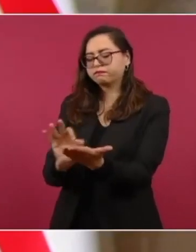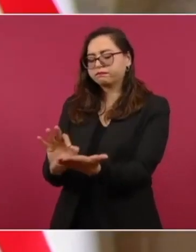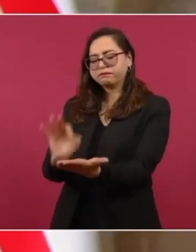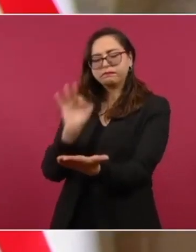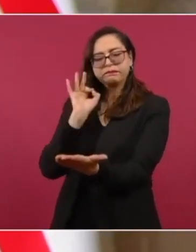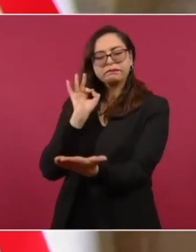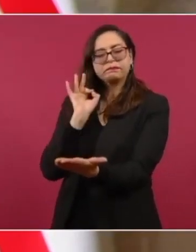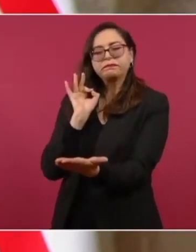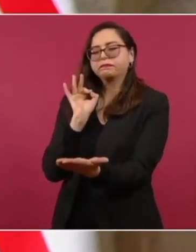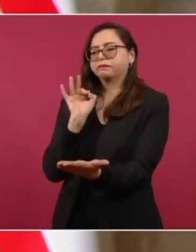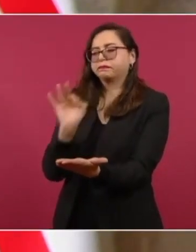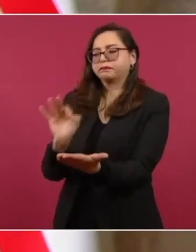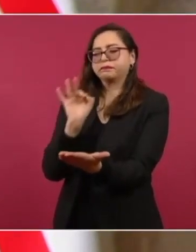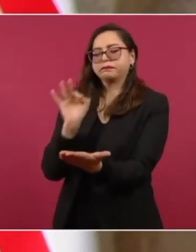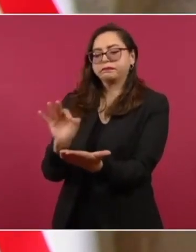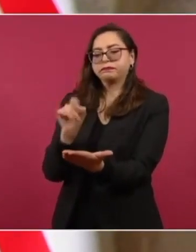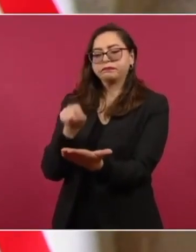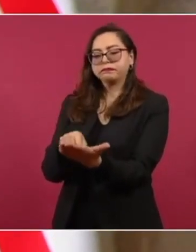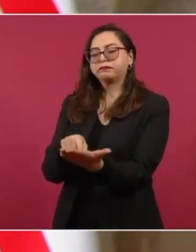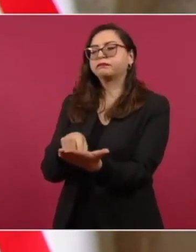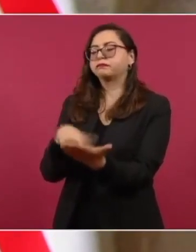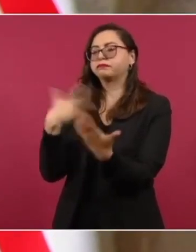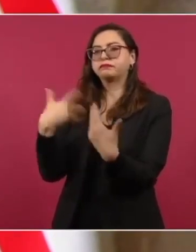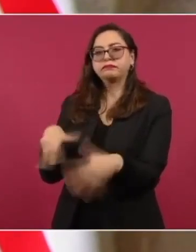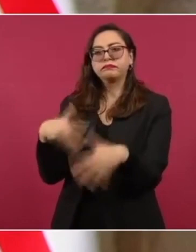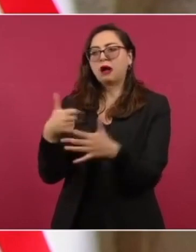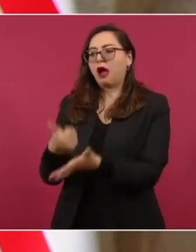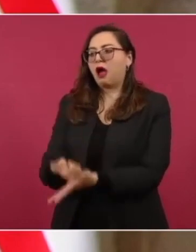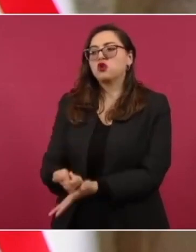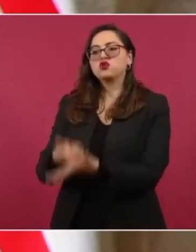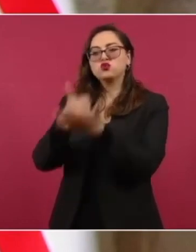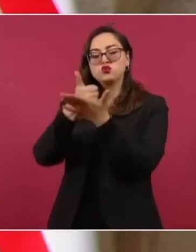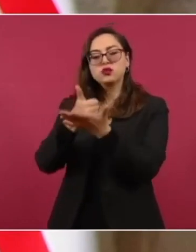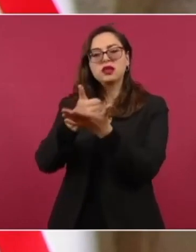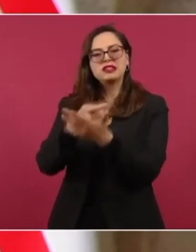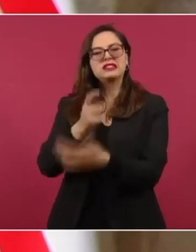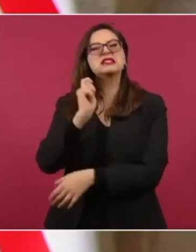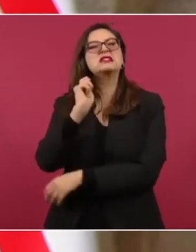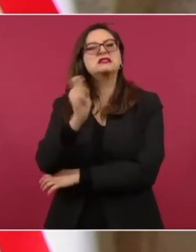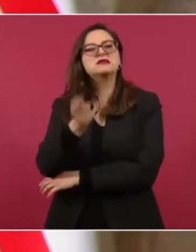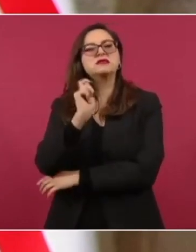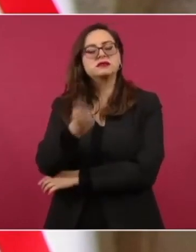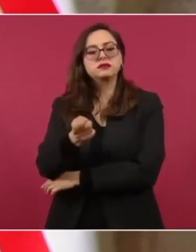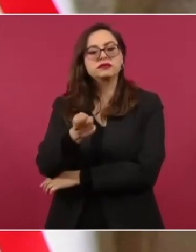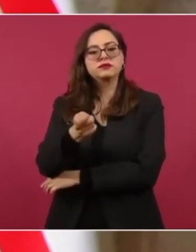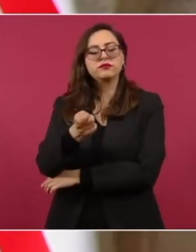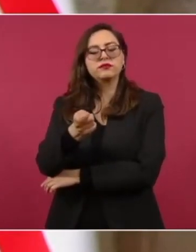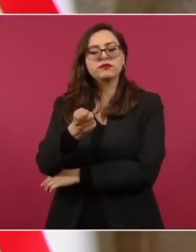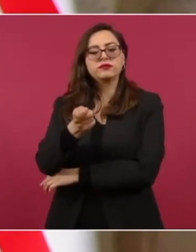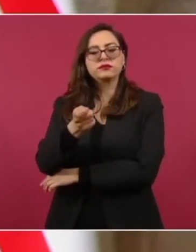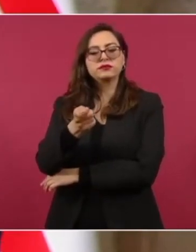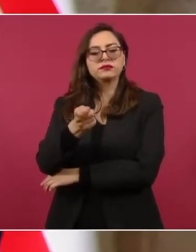consiste en otorgar visas temporales de trabajo a